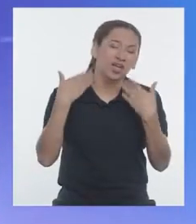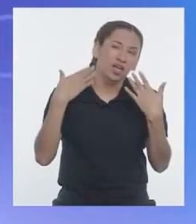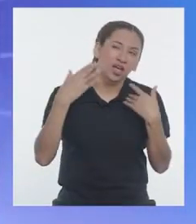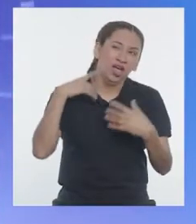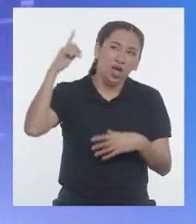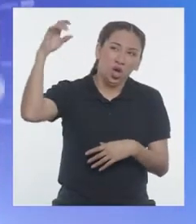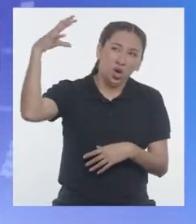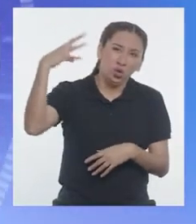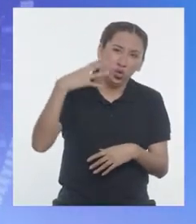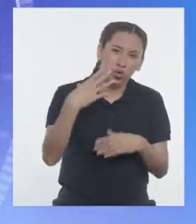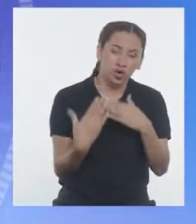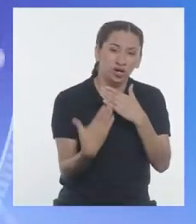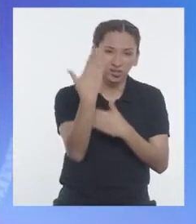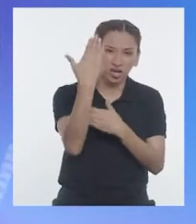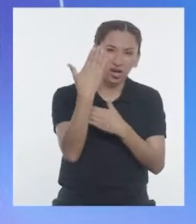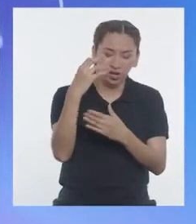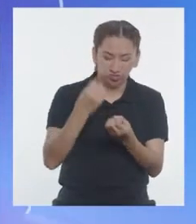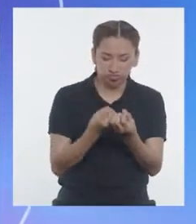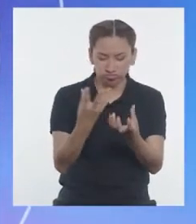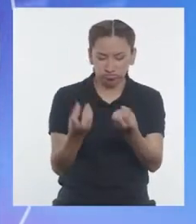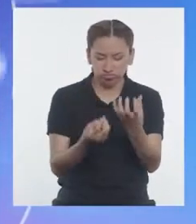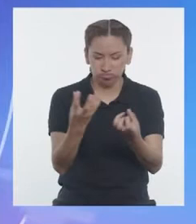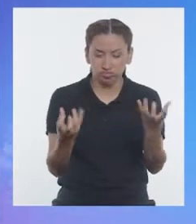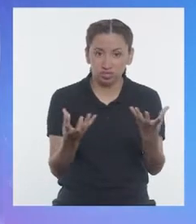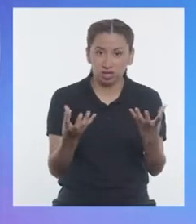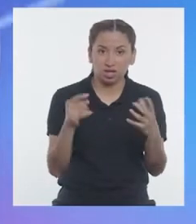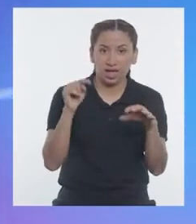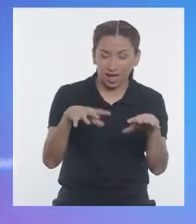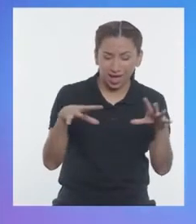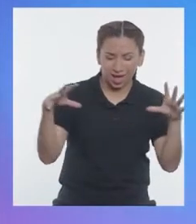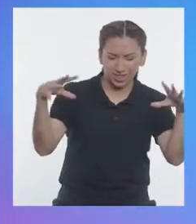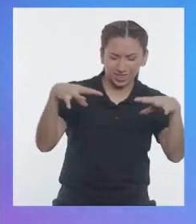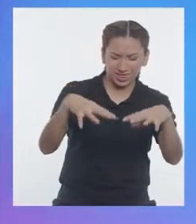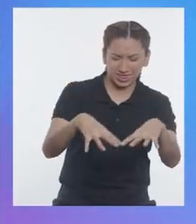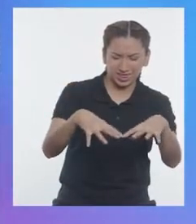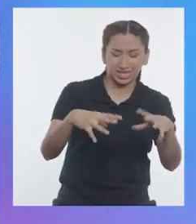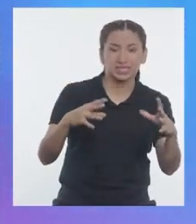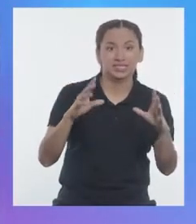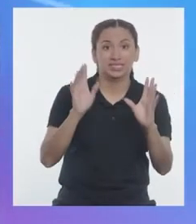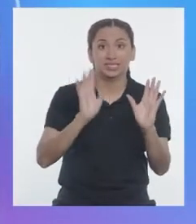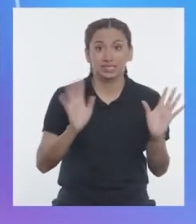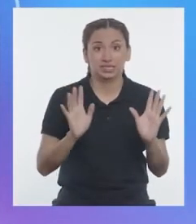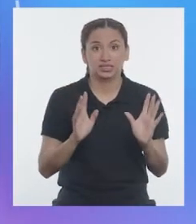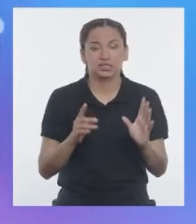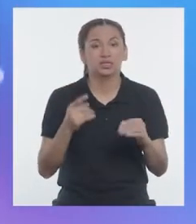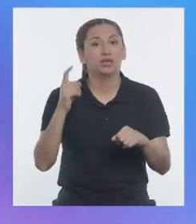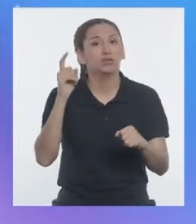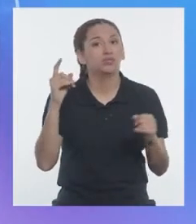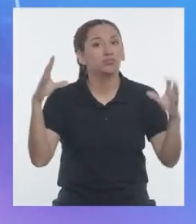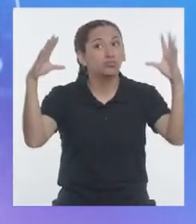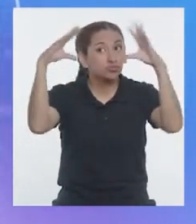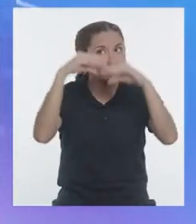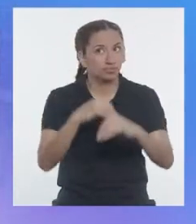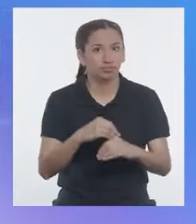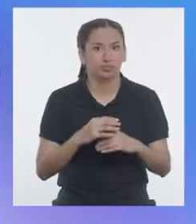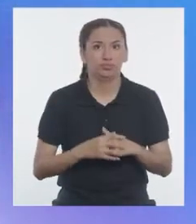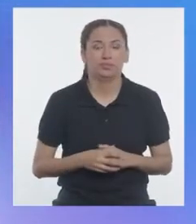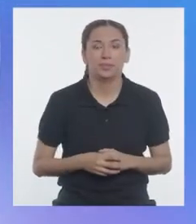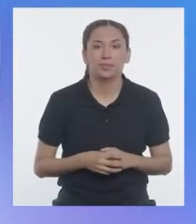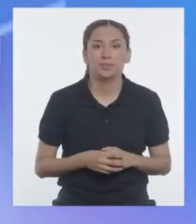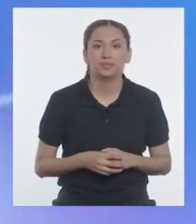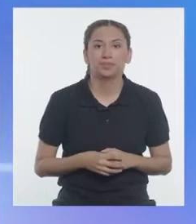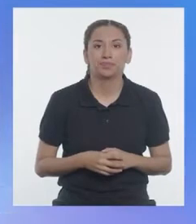del sol durante el día para las plataformas de cultivo y lo durante la noche.